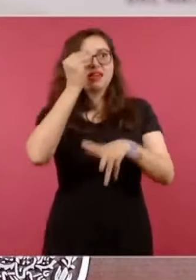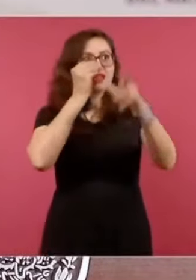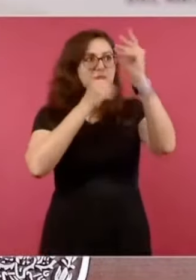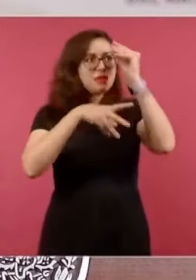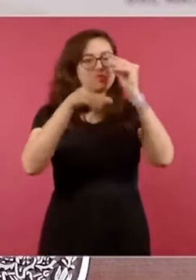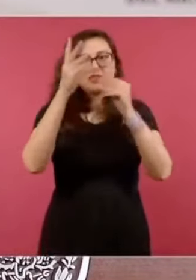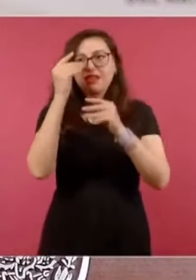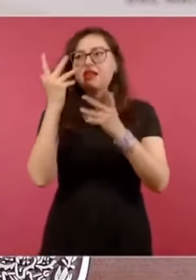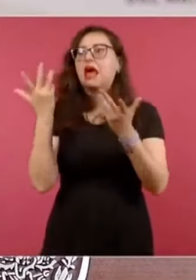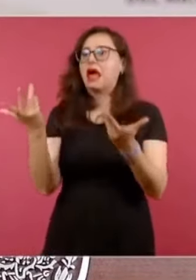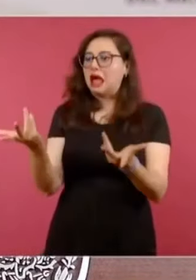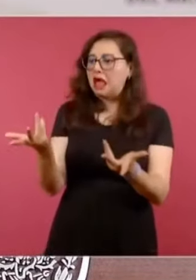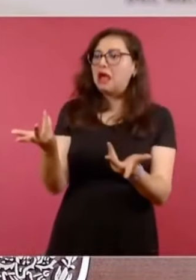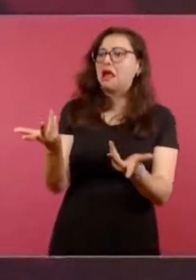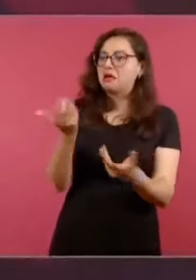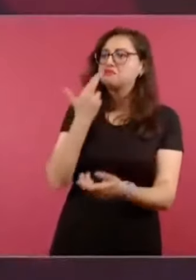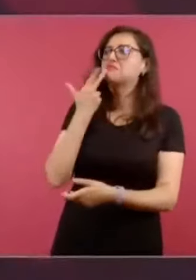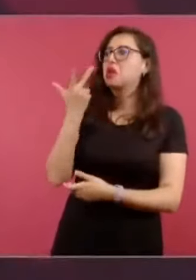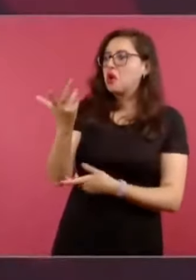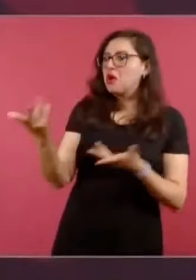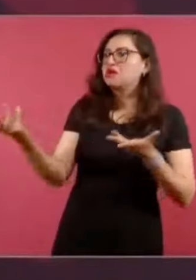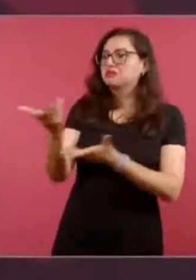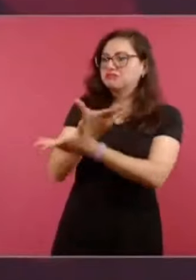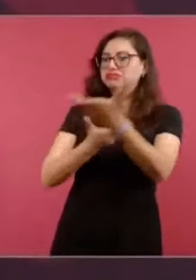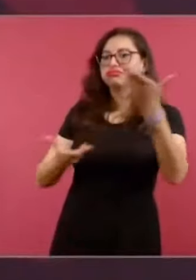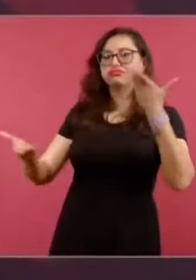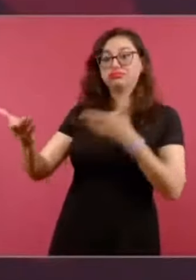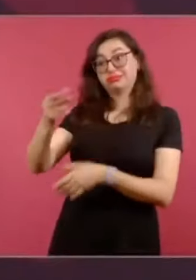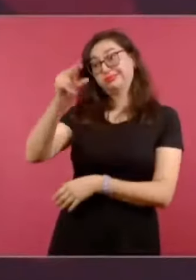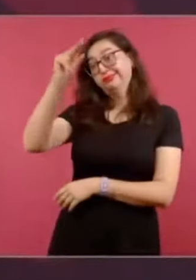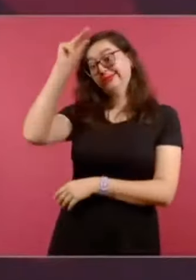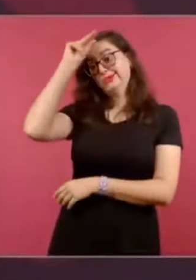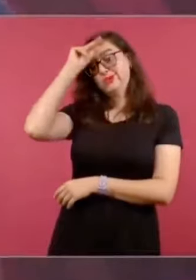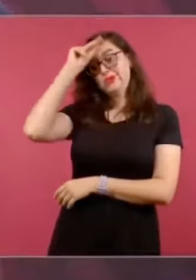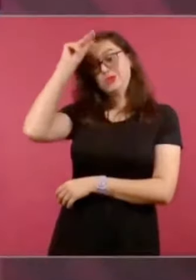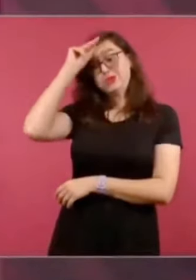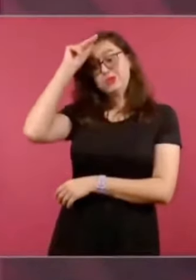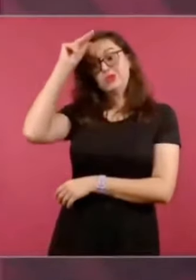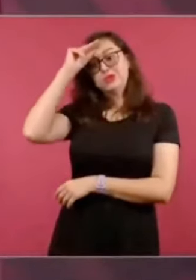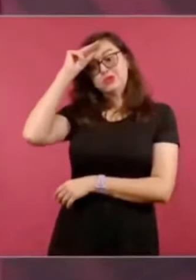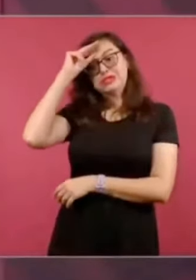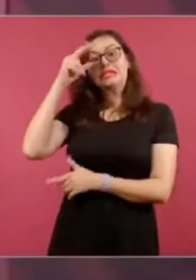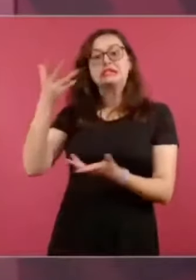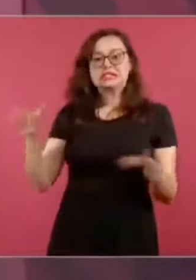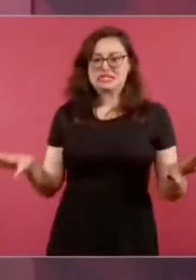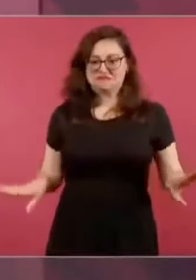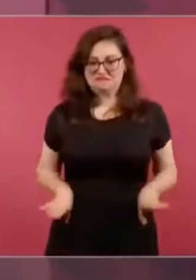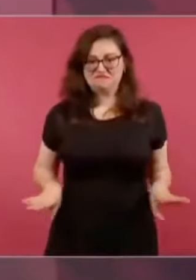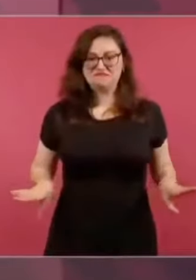inteligentes, además rebeldes.